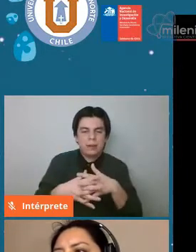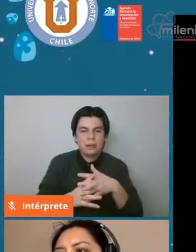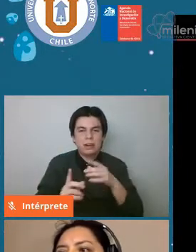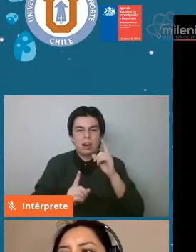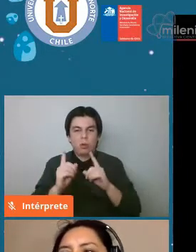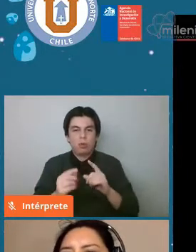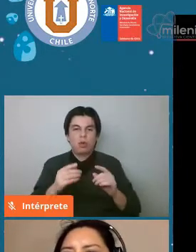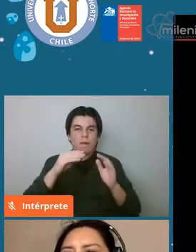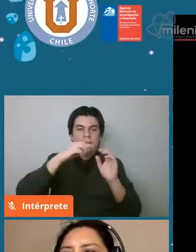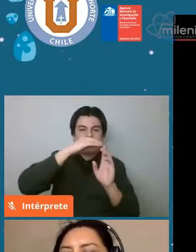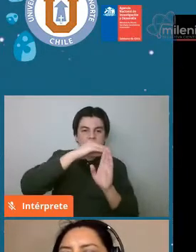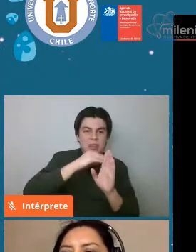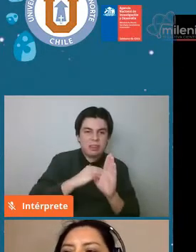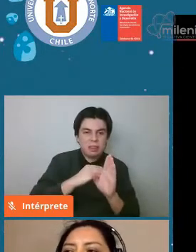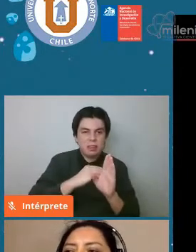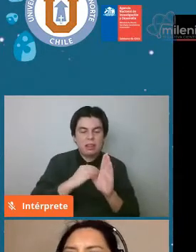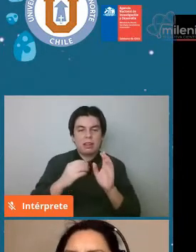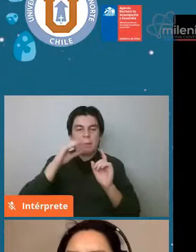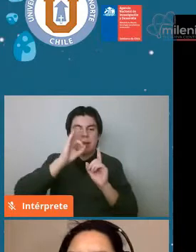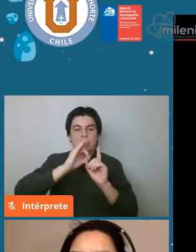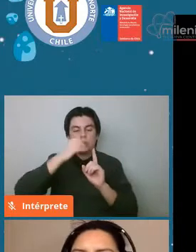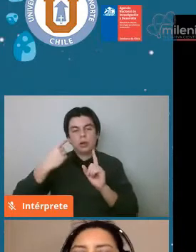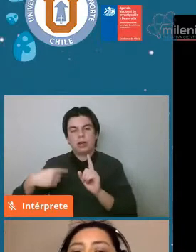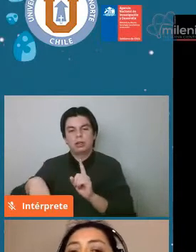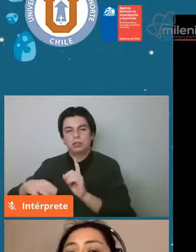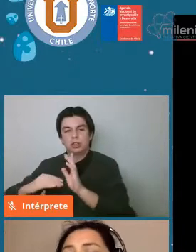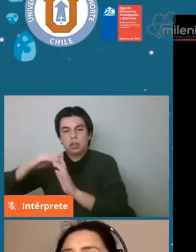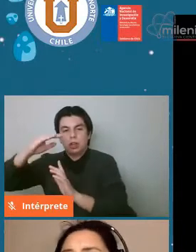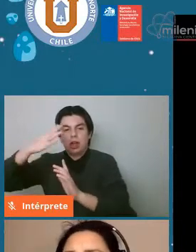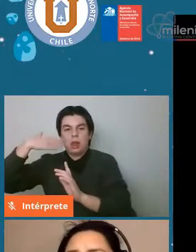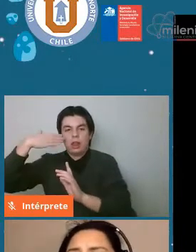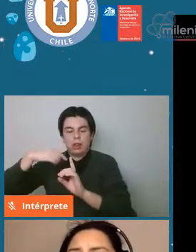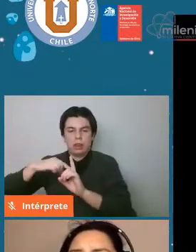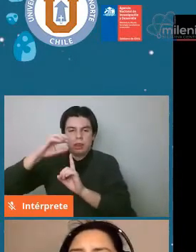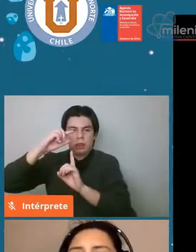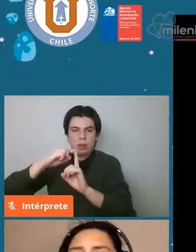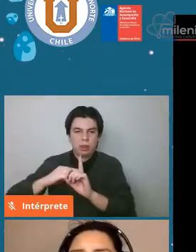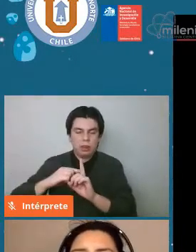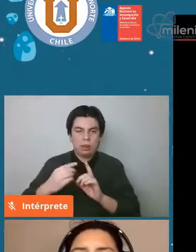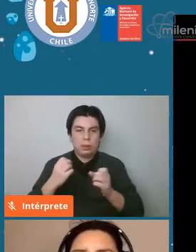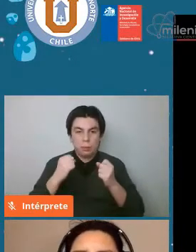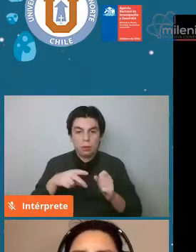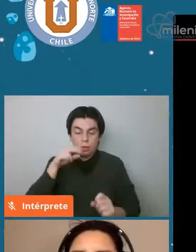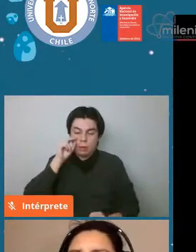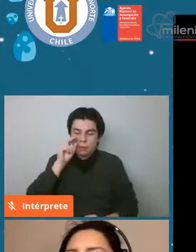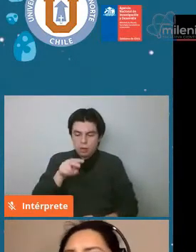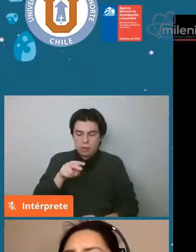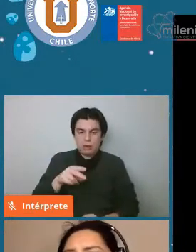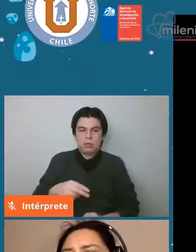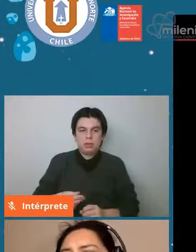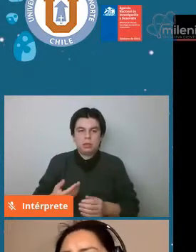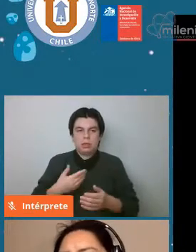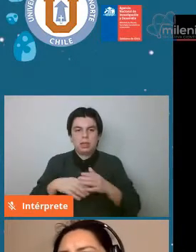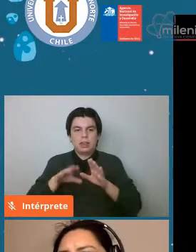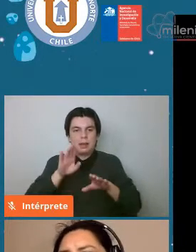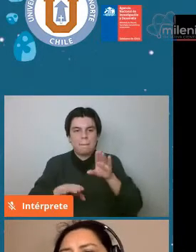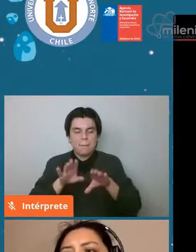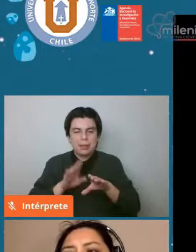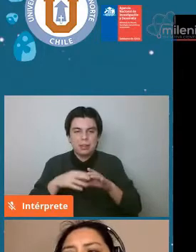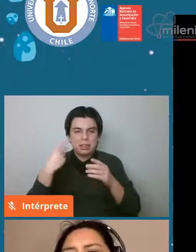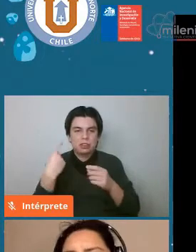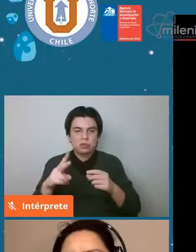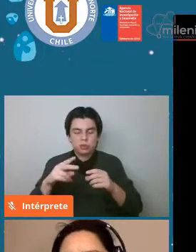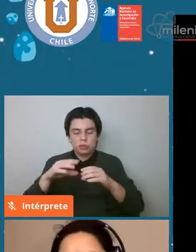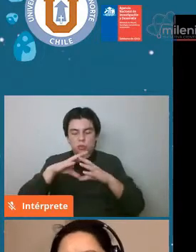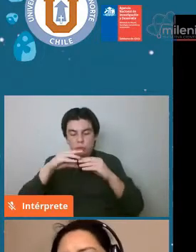de baja temperatura conviviendo con materiales de alta temperatura que es posible mirar en las texturas que tienen los